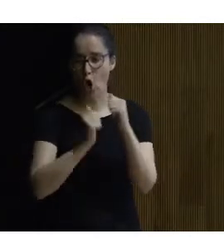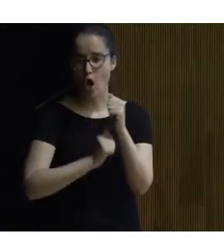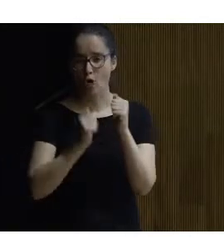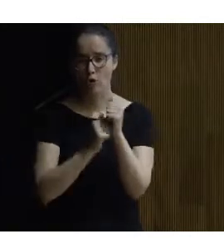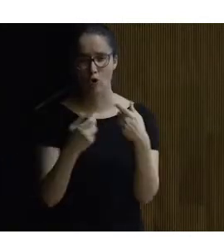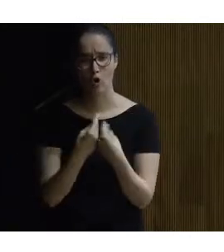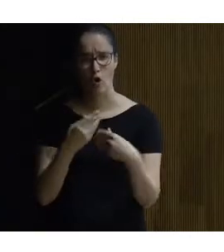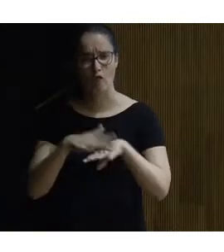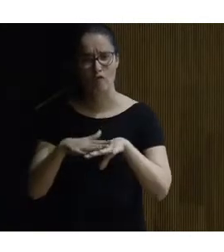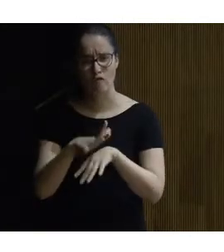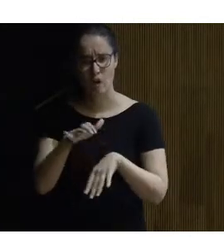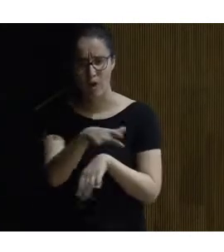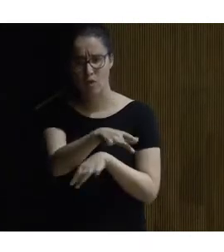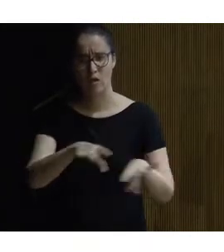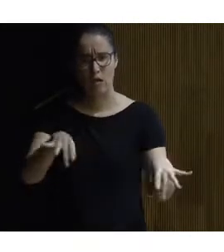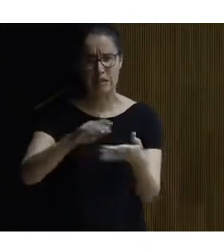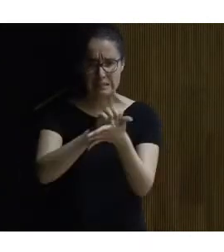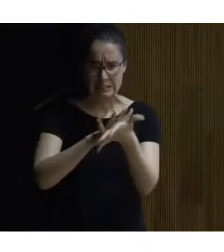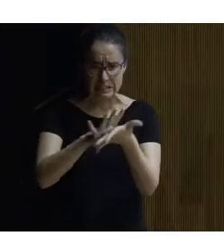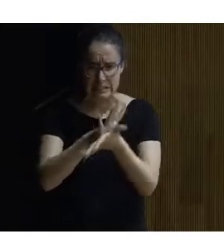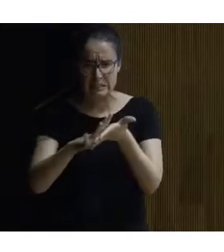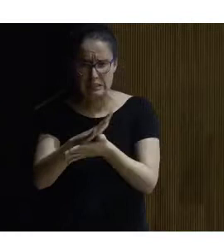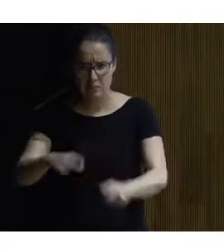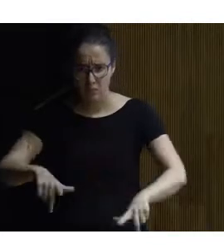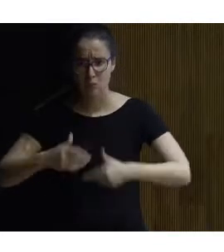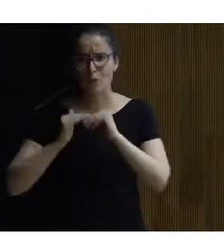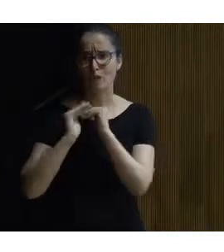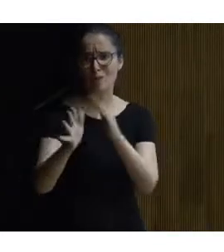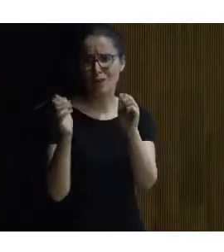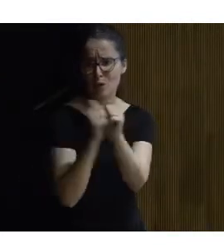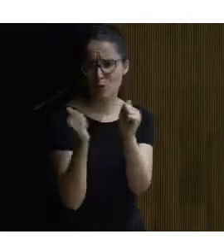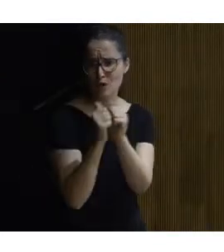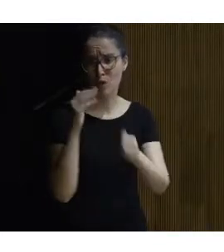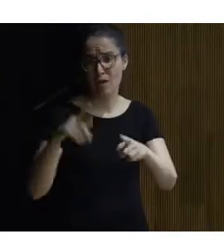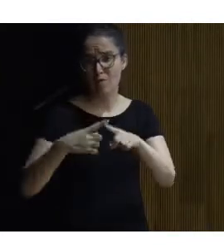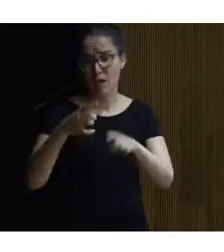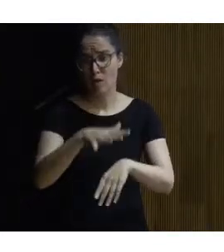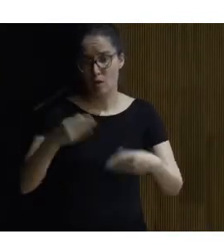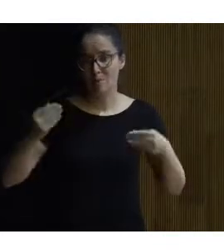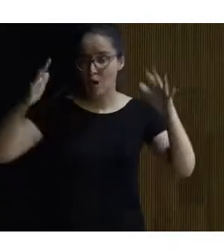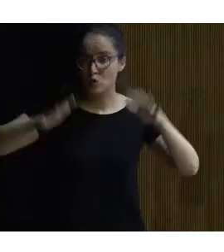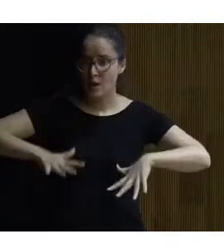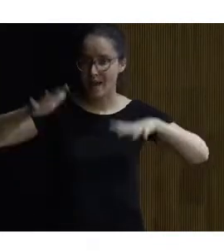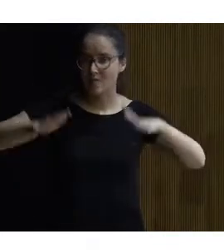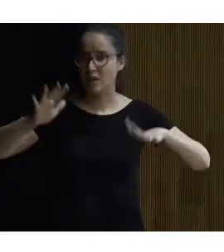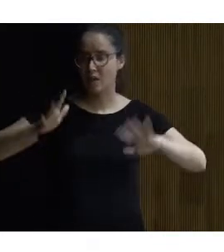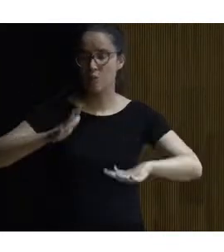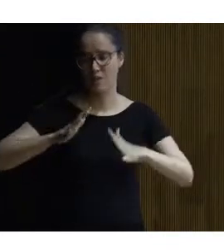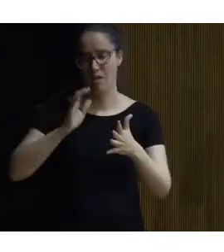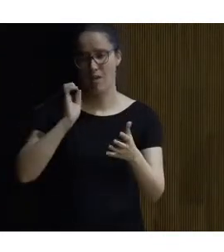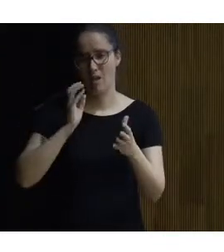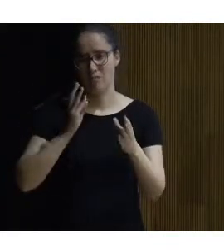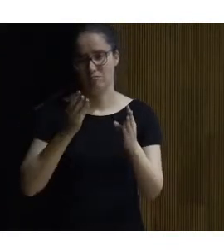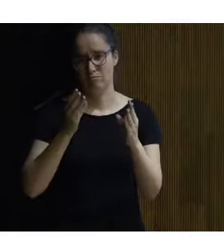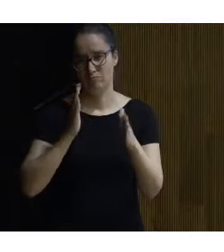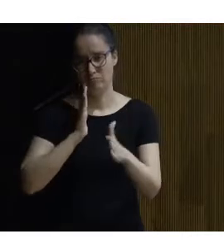de fraguado con áridos del lugar machacados que lo que te hacen es que te da una superficie dura porque además ahí pues llueve está sometido a la erosión y